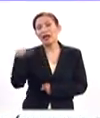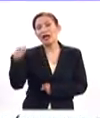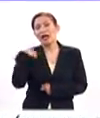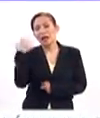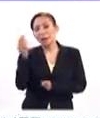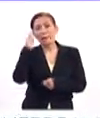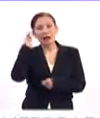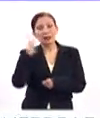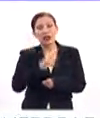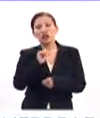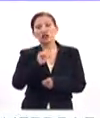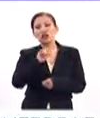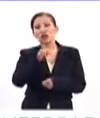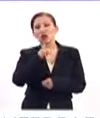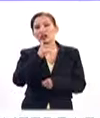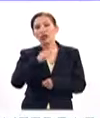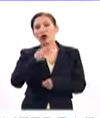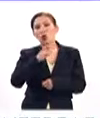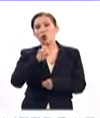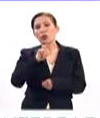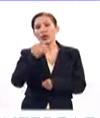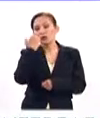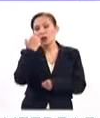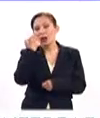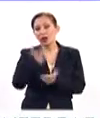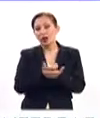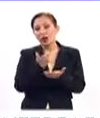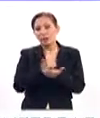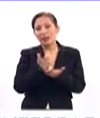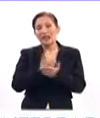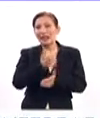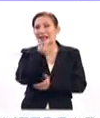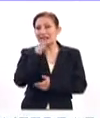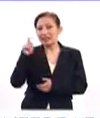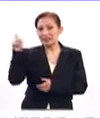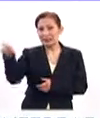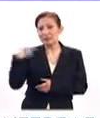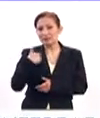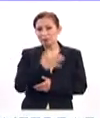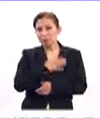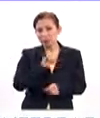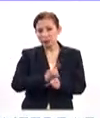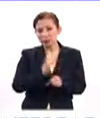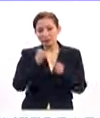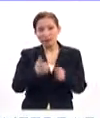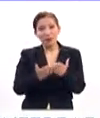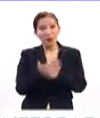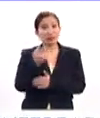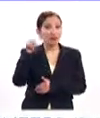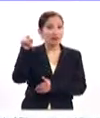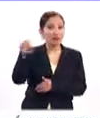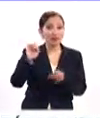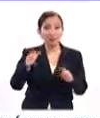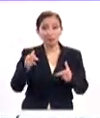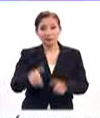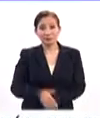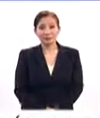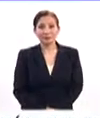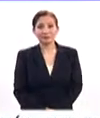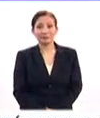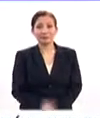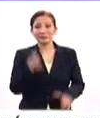en Sociología Urbana en la Escuela de Economía y Ciencia Política de Londres. Muy buenos días, Diego. ¿Cómo amanece hoy Chiapas?